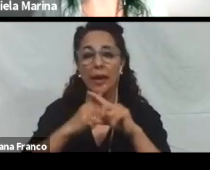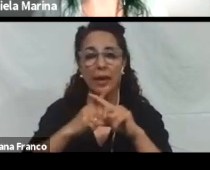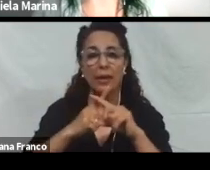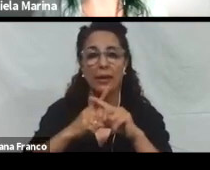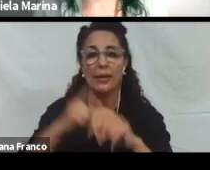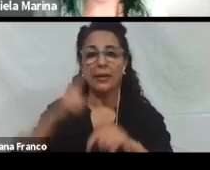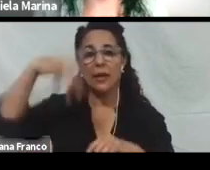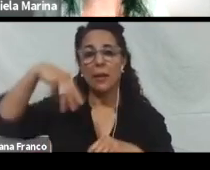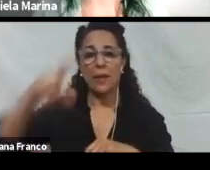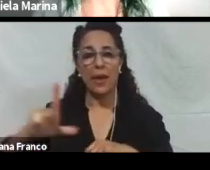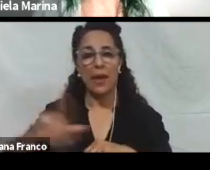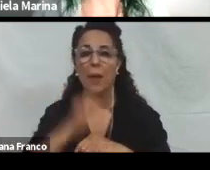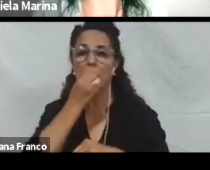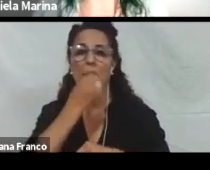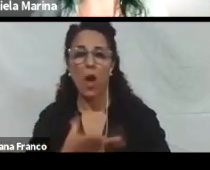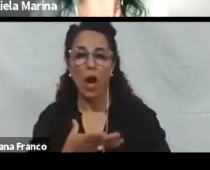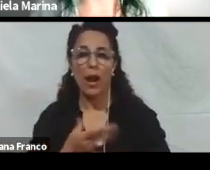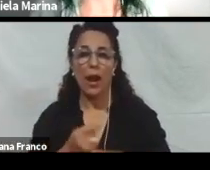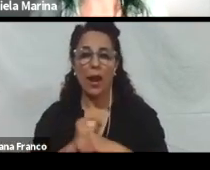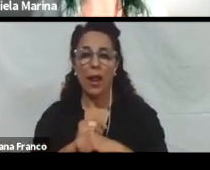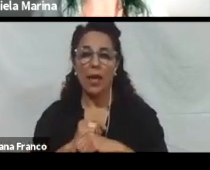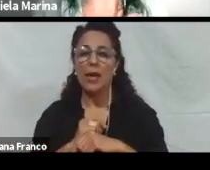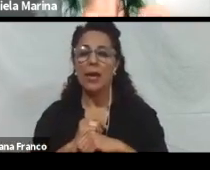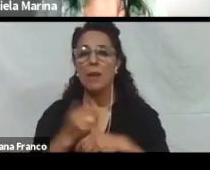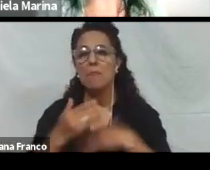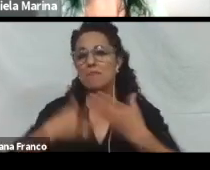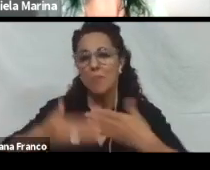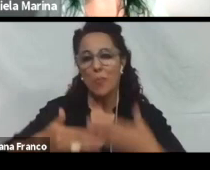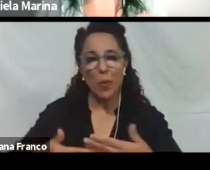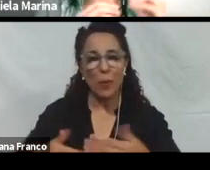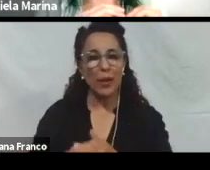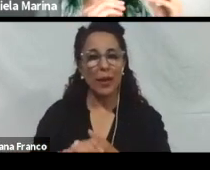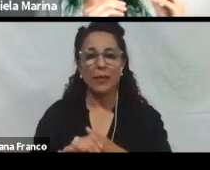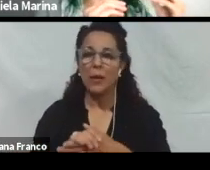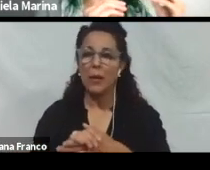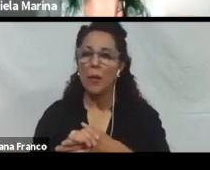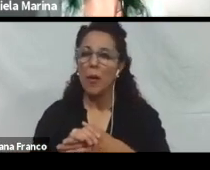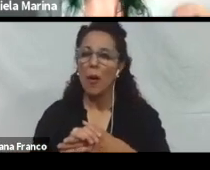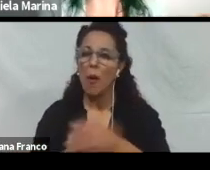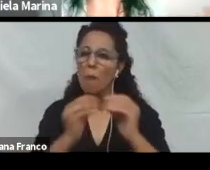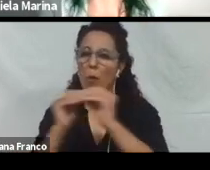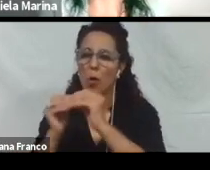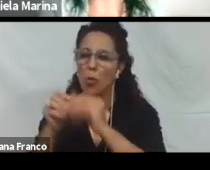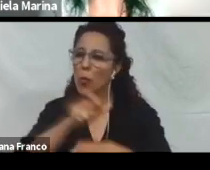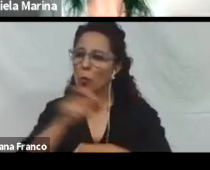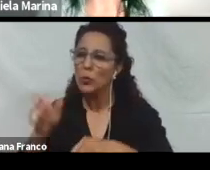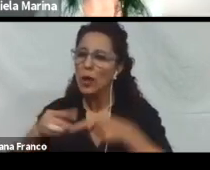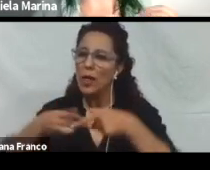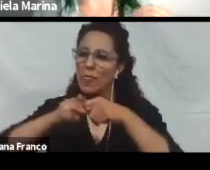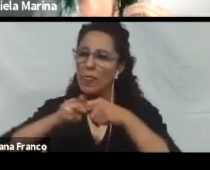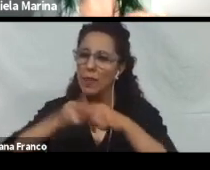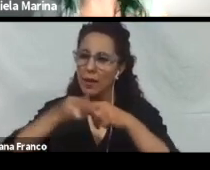interoperatividad entre productos. Esto se refiere básicamente a una herramienta de desarrollo de software